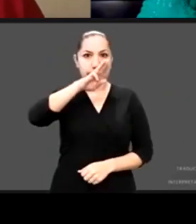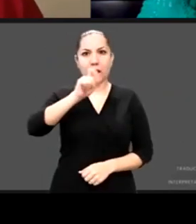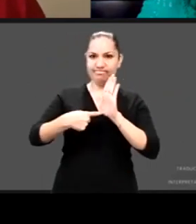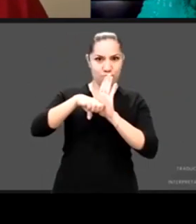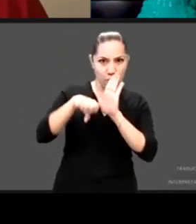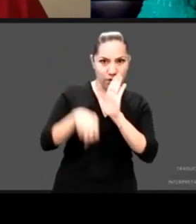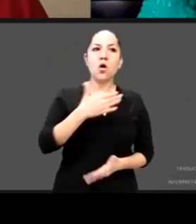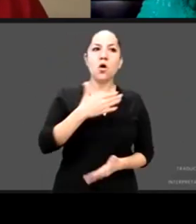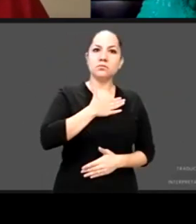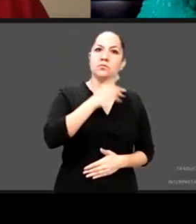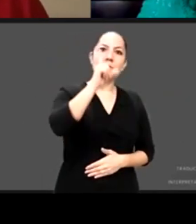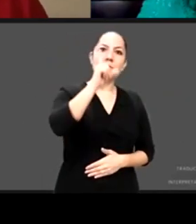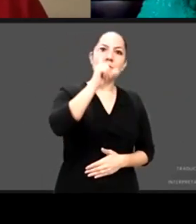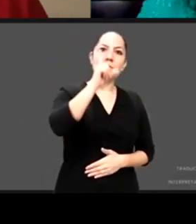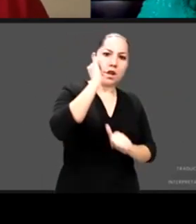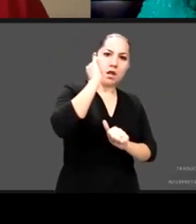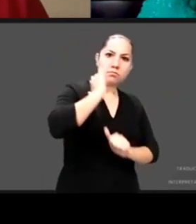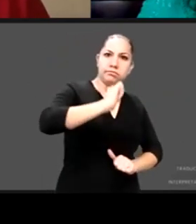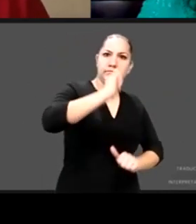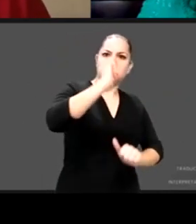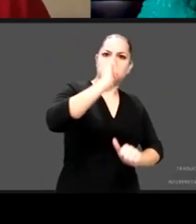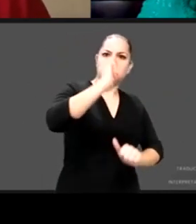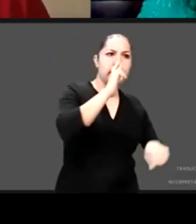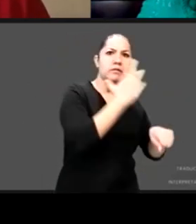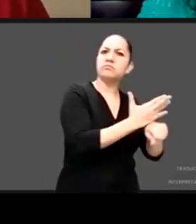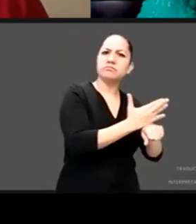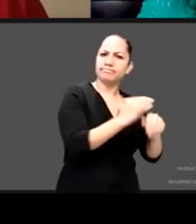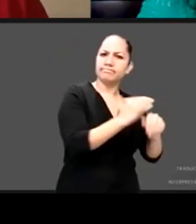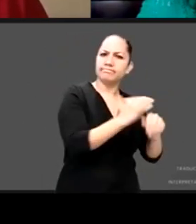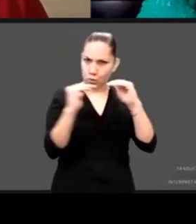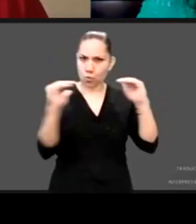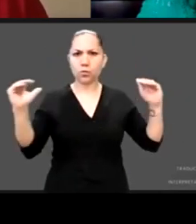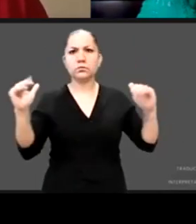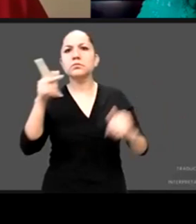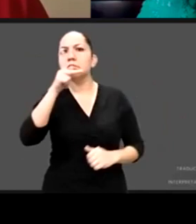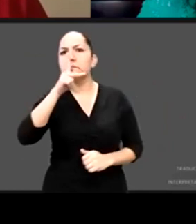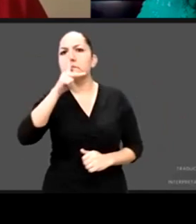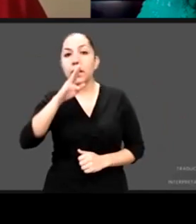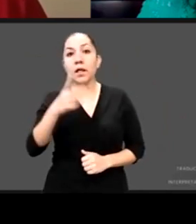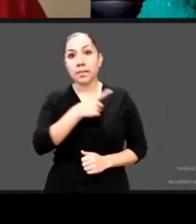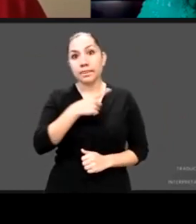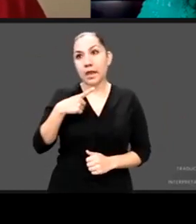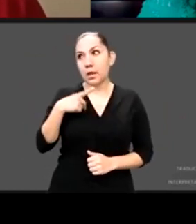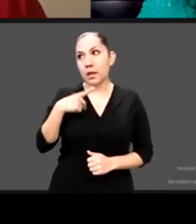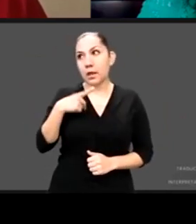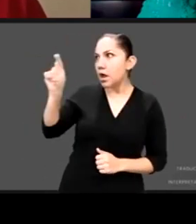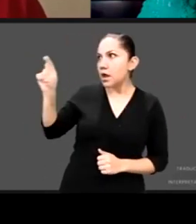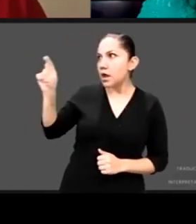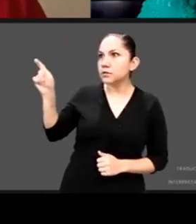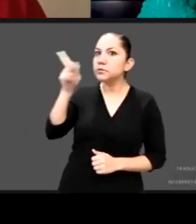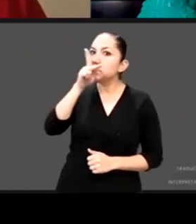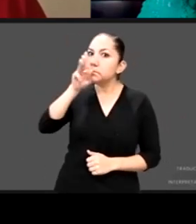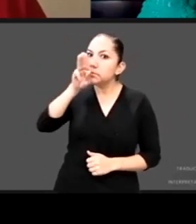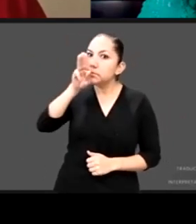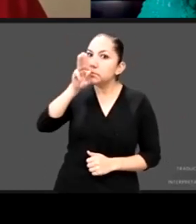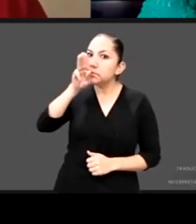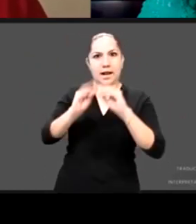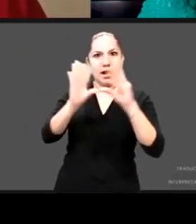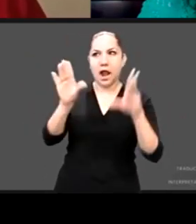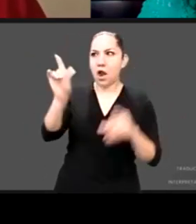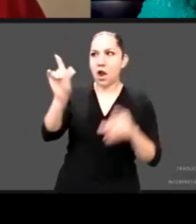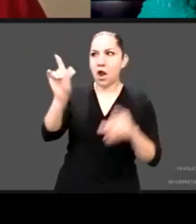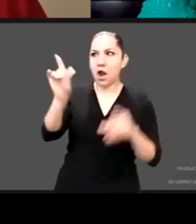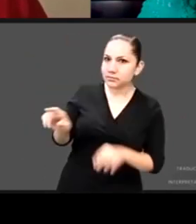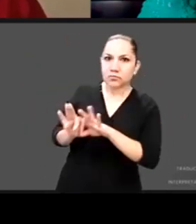el tema de la parentalidad el papá la presencia de un padre que tiene un gran valor en las pautas de crianza y sin duda